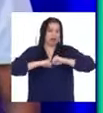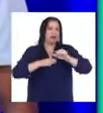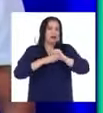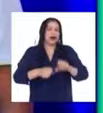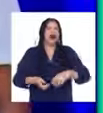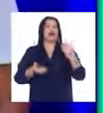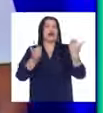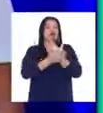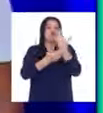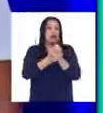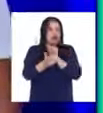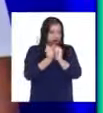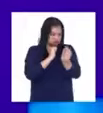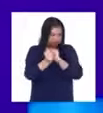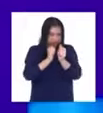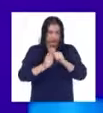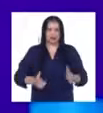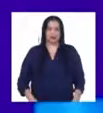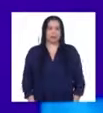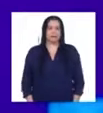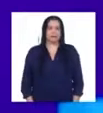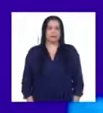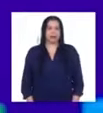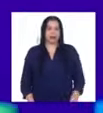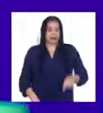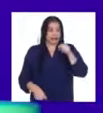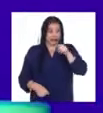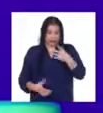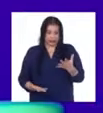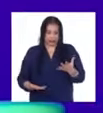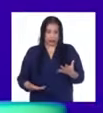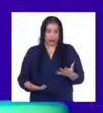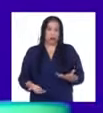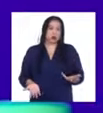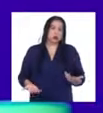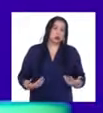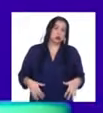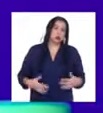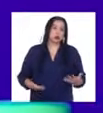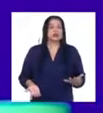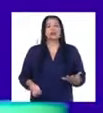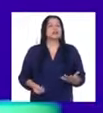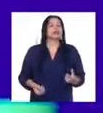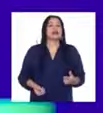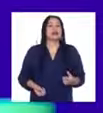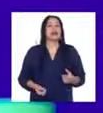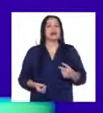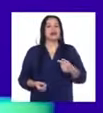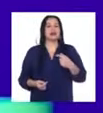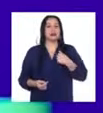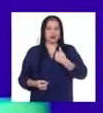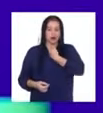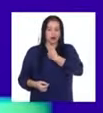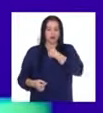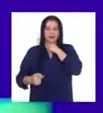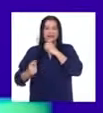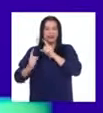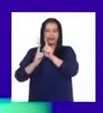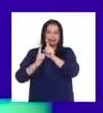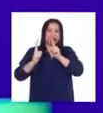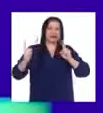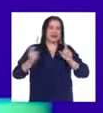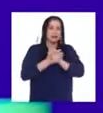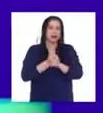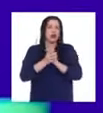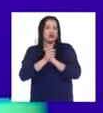una competencia. Y esto hace desde ya que uno empiece a alejarse de los amigos